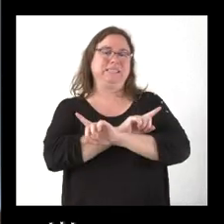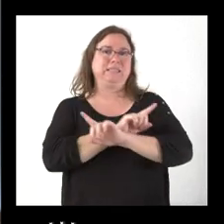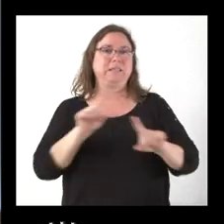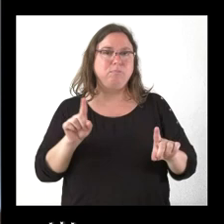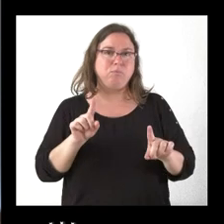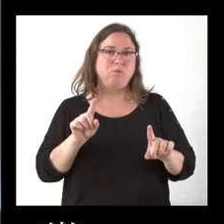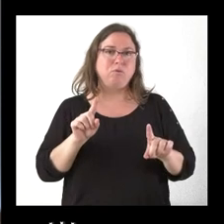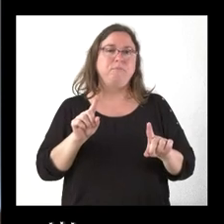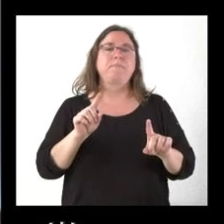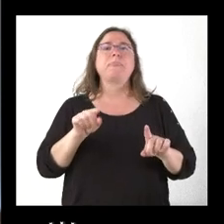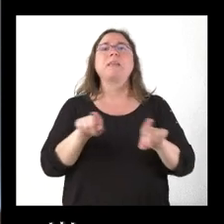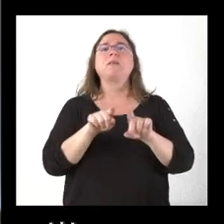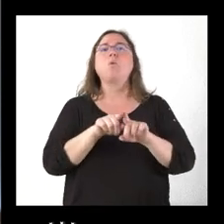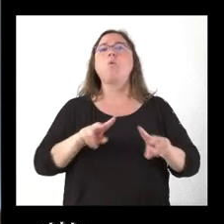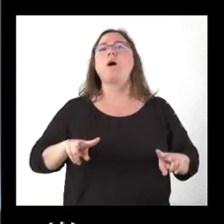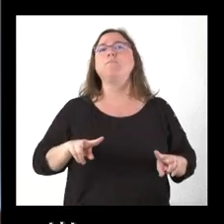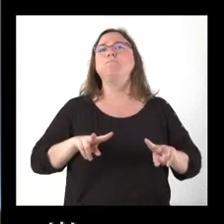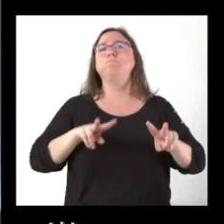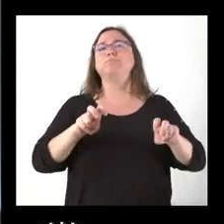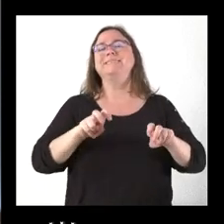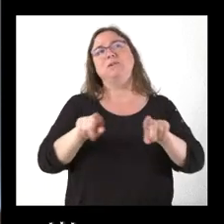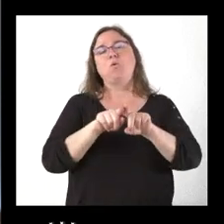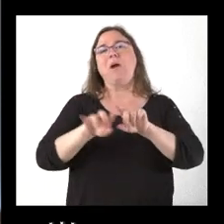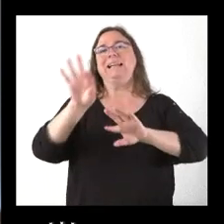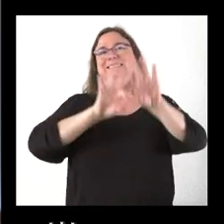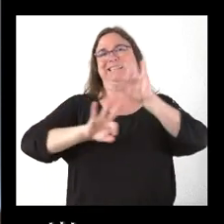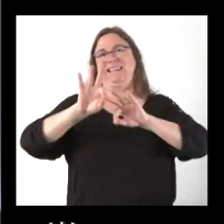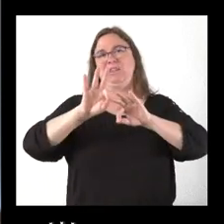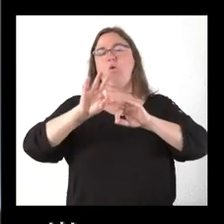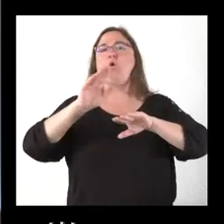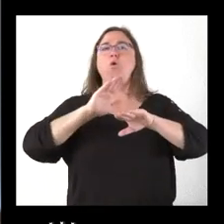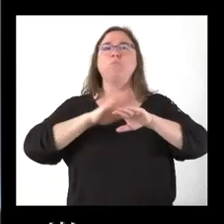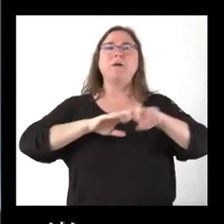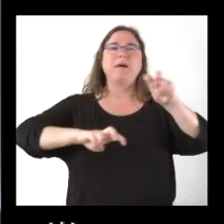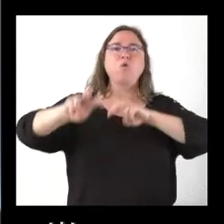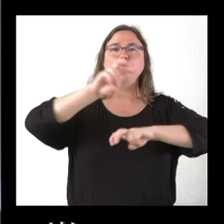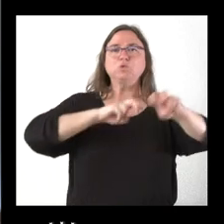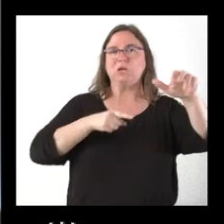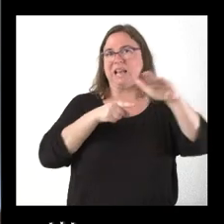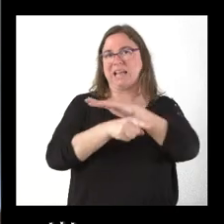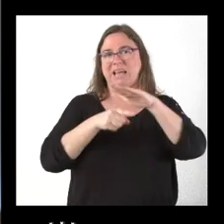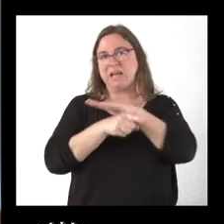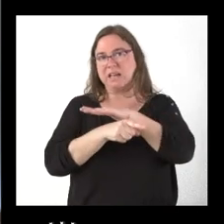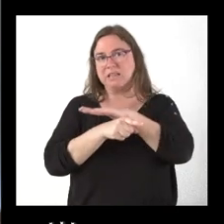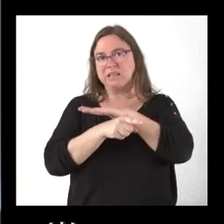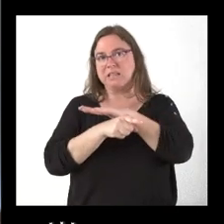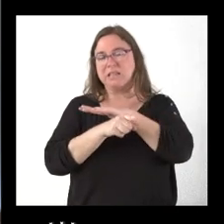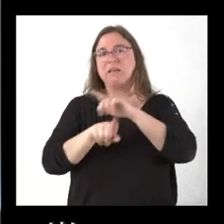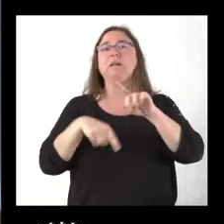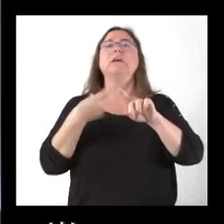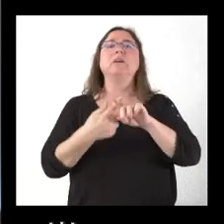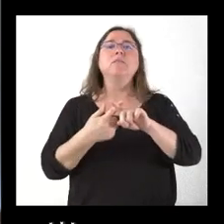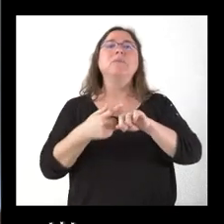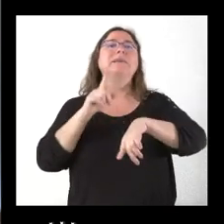empezó una selección, porque se hizo una convocatoria para buscar un gerente, transcurrido el tiempo para encontrar ese